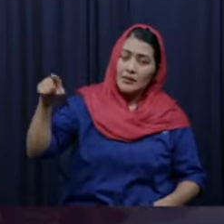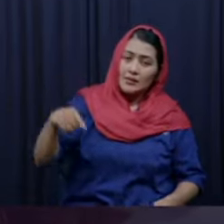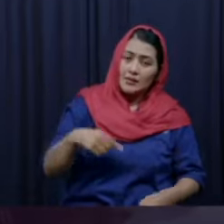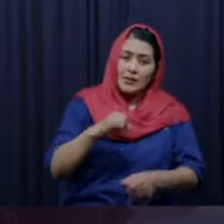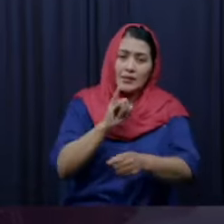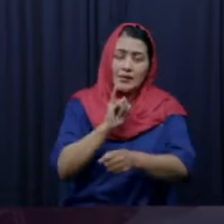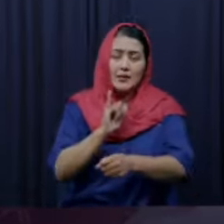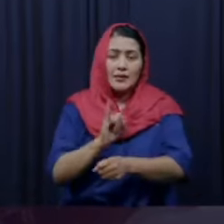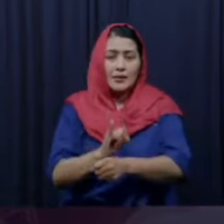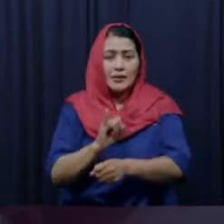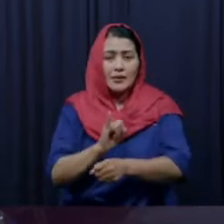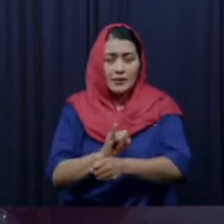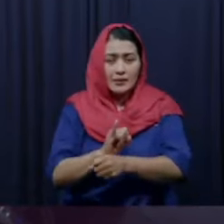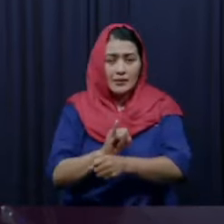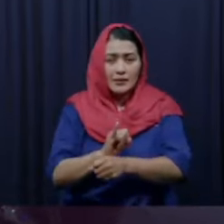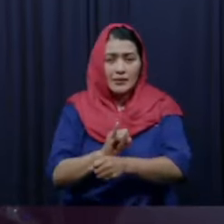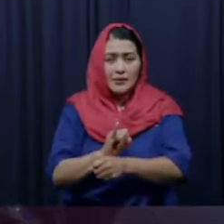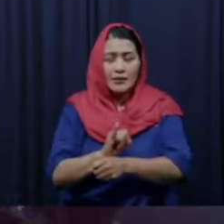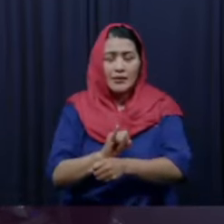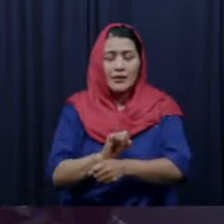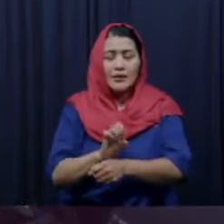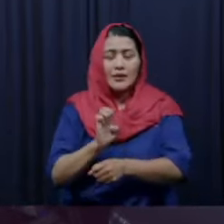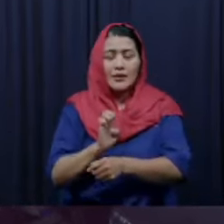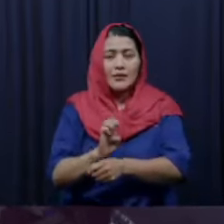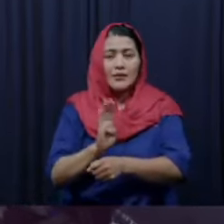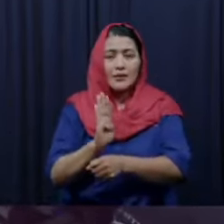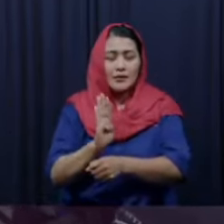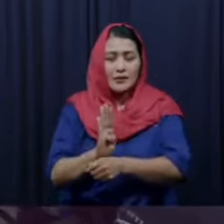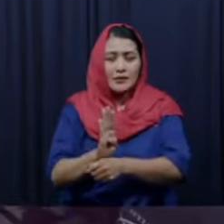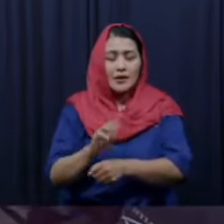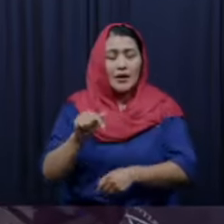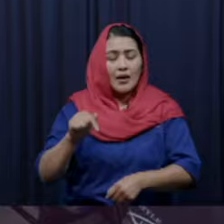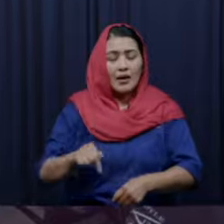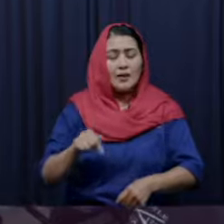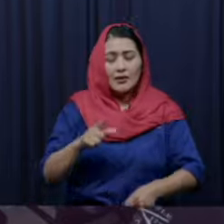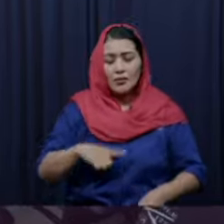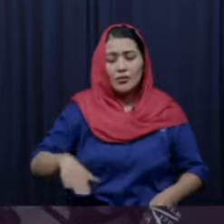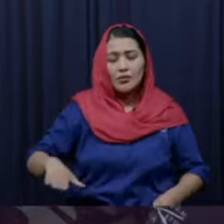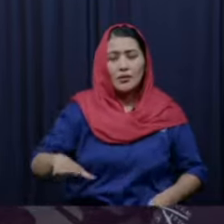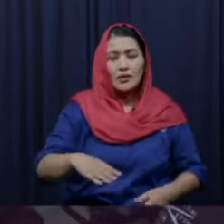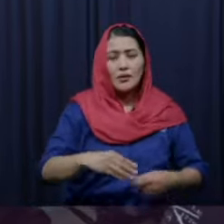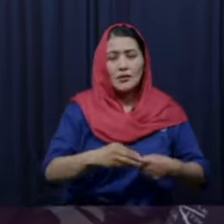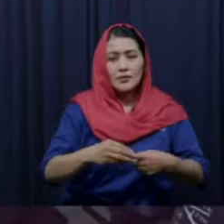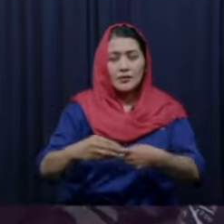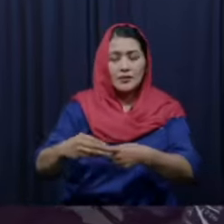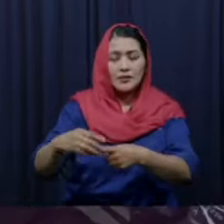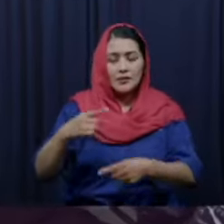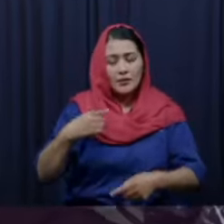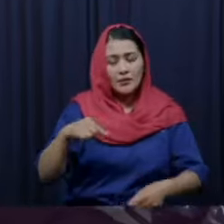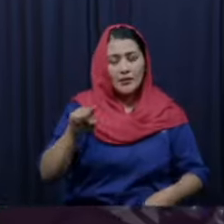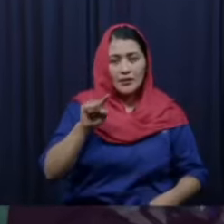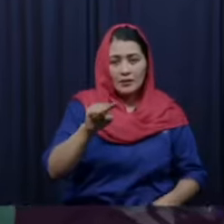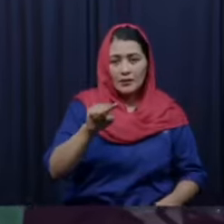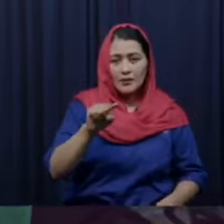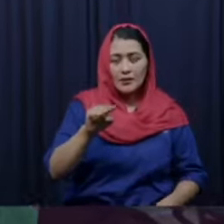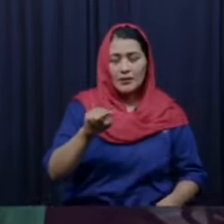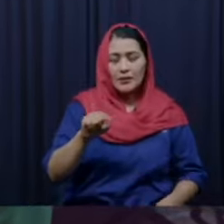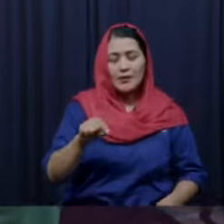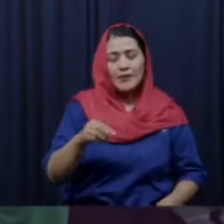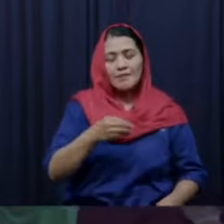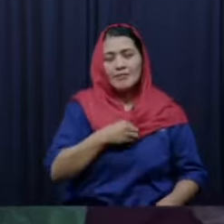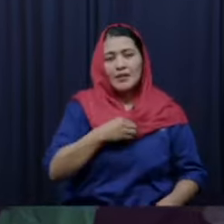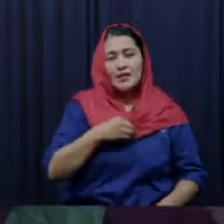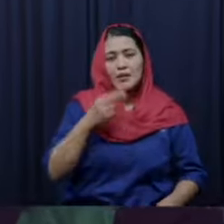reconciliarse contigo entregarte su corazón Señor te pedimos que operes en ellos ese milagro